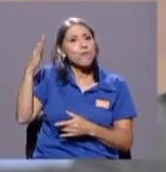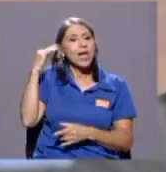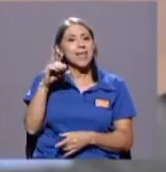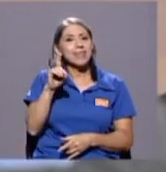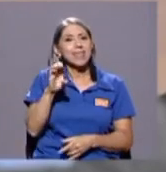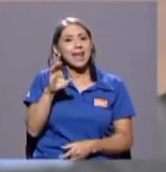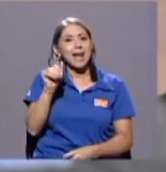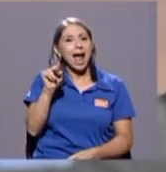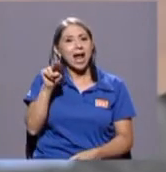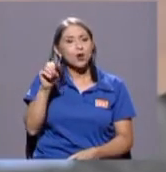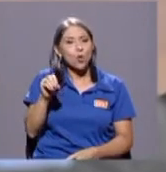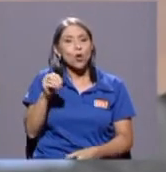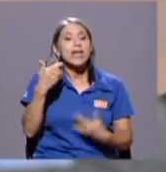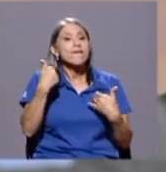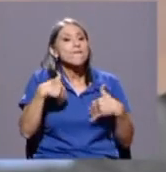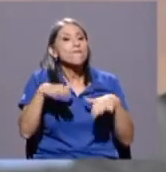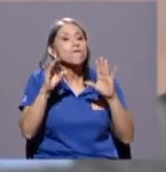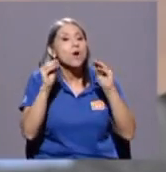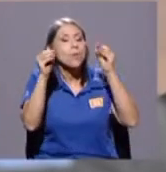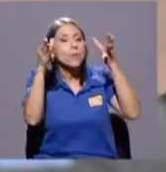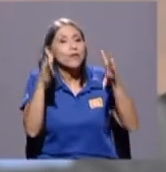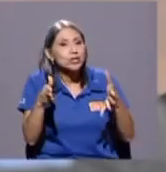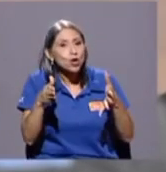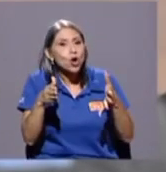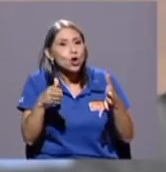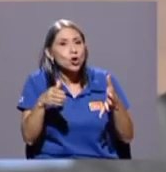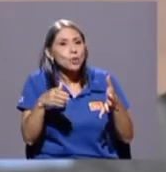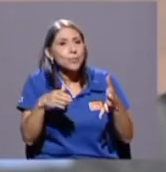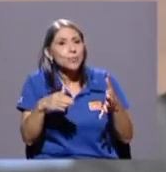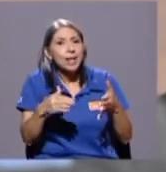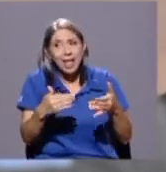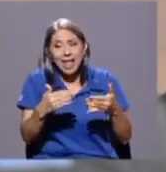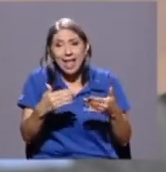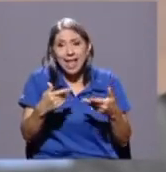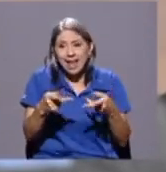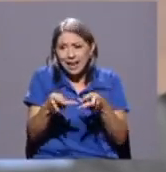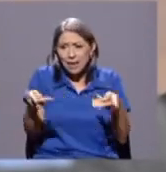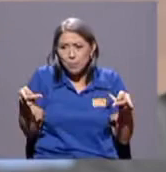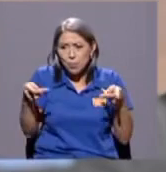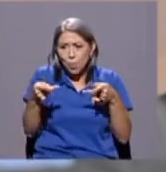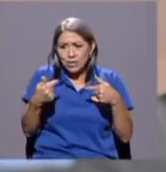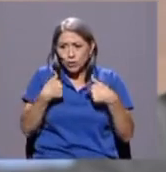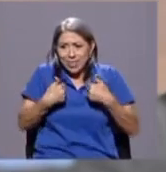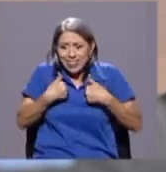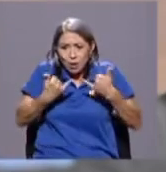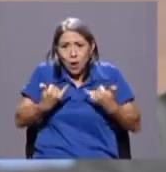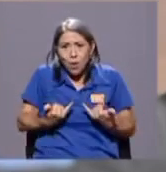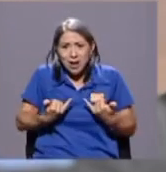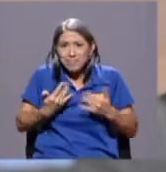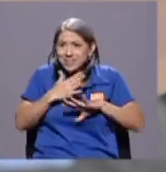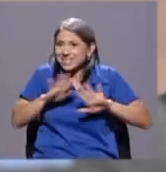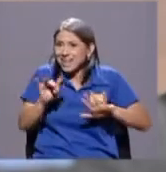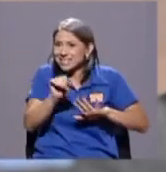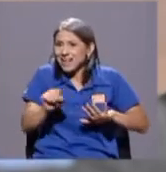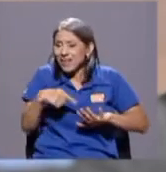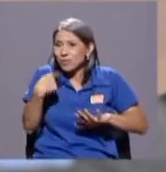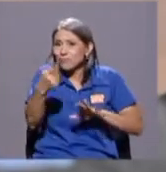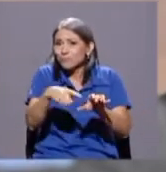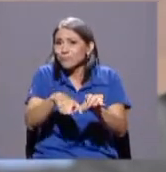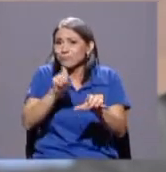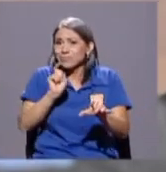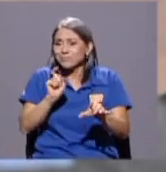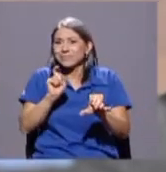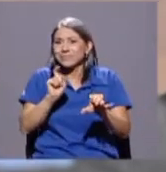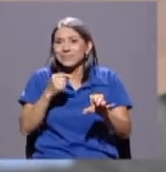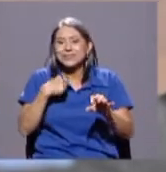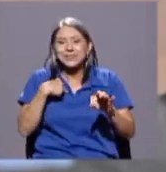Y sobre todo fue un profesor el puesto que yo tengo y dejo el sábado. Y se me sale esta